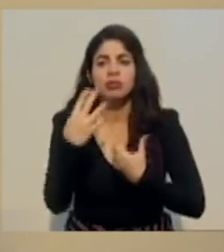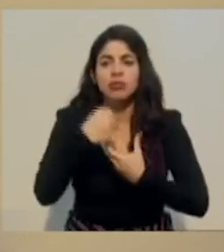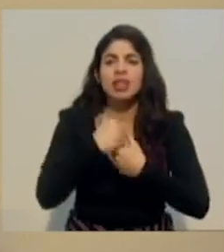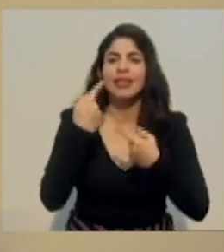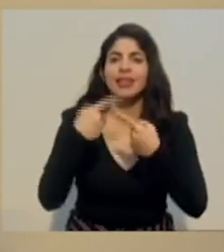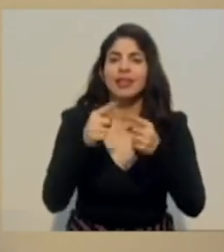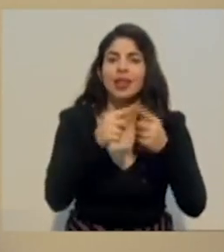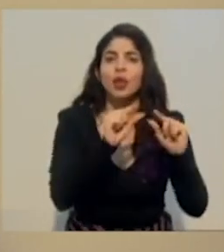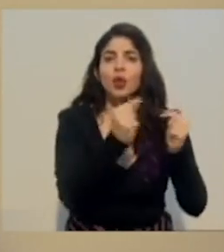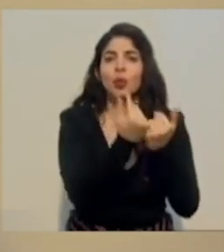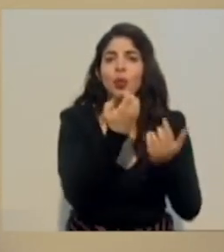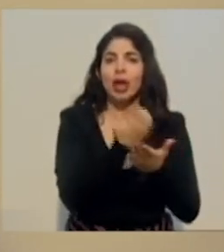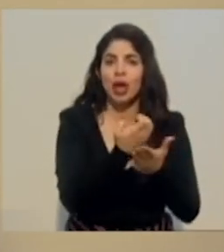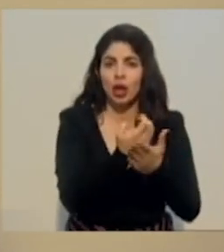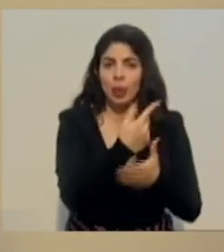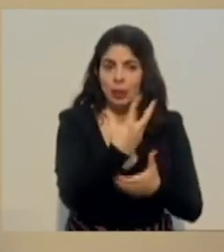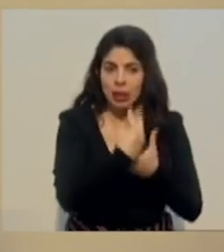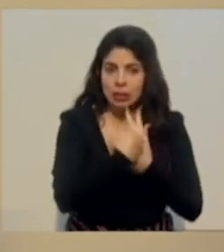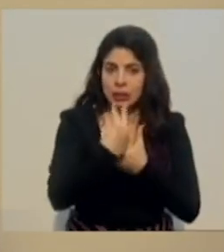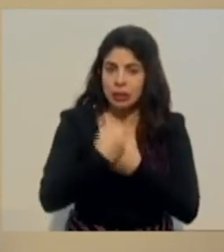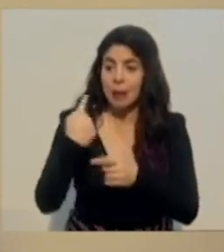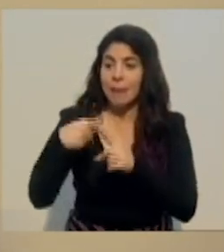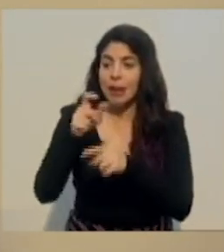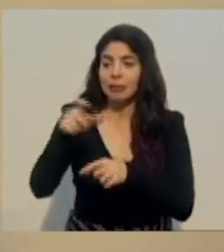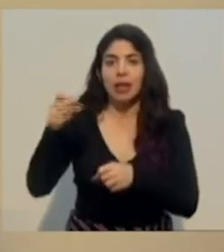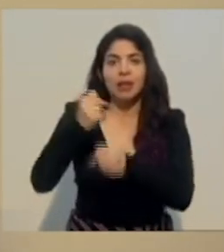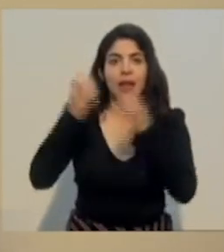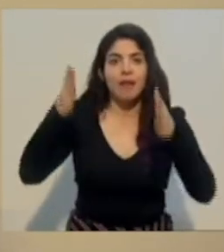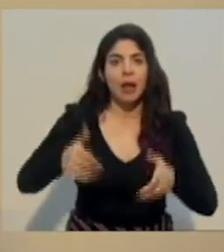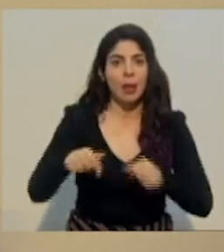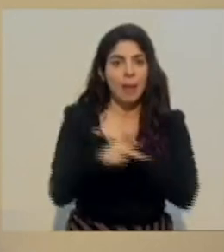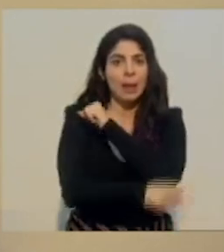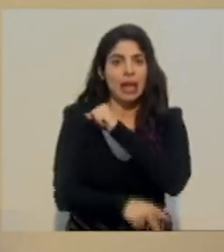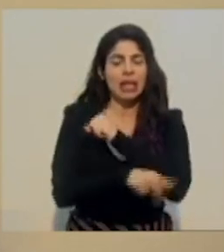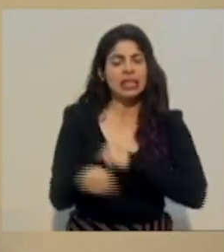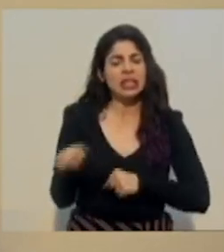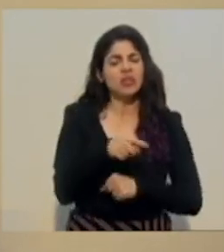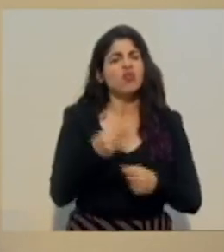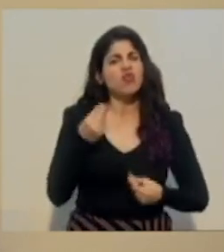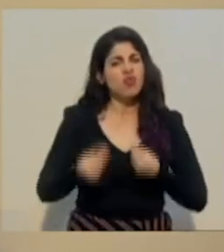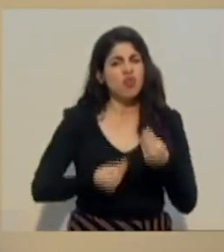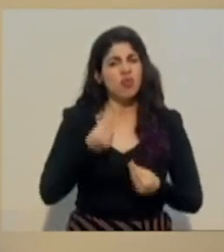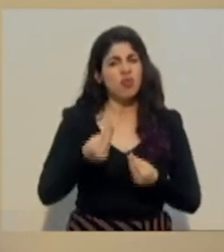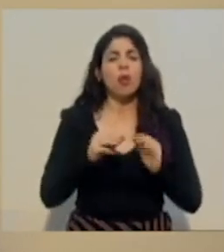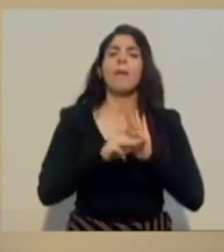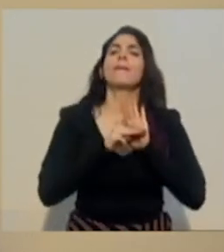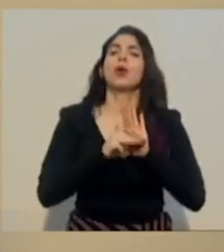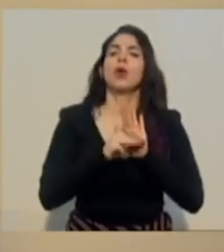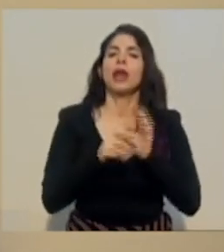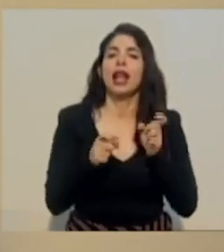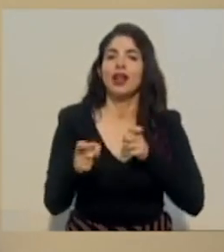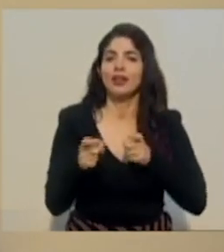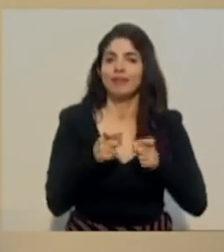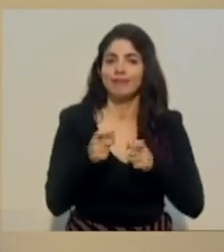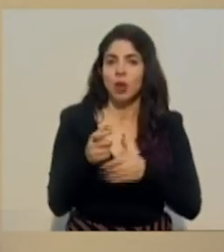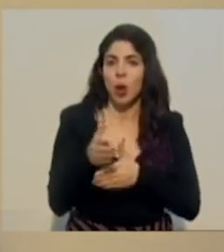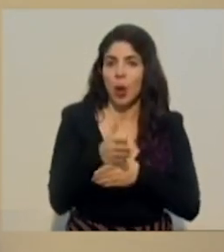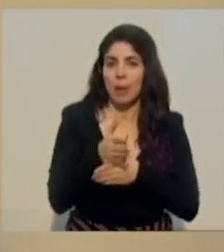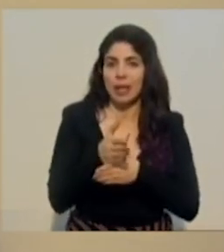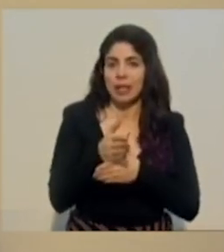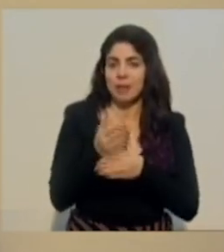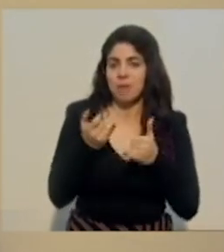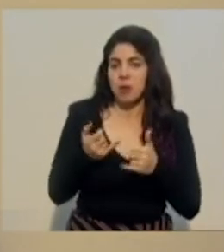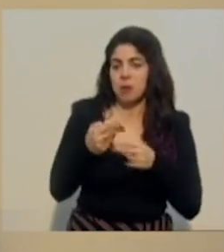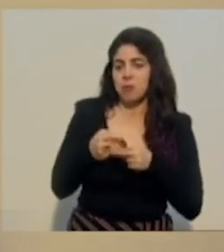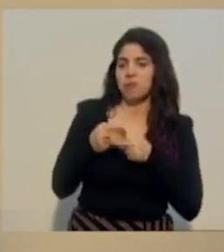y a la fuerza laboral de este país. Y eso lo vamos a hacer con un modelo de gestión compartida que le hemos llamado, de